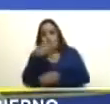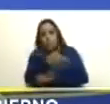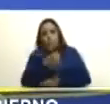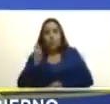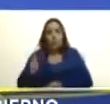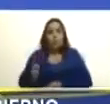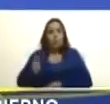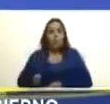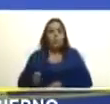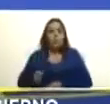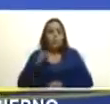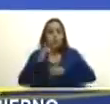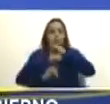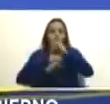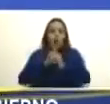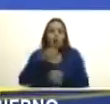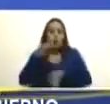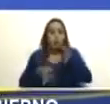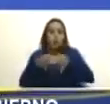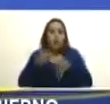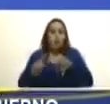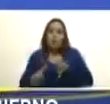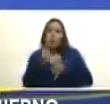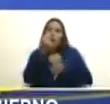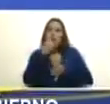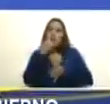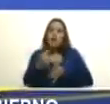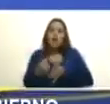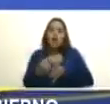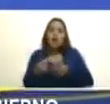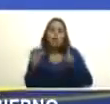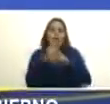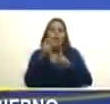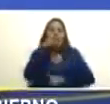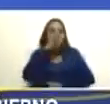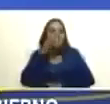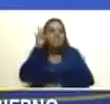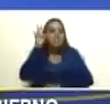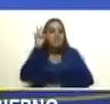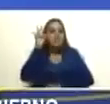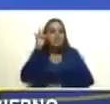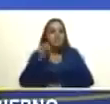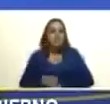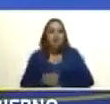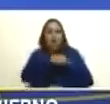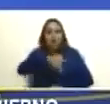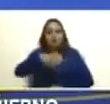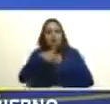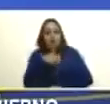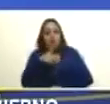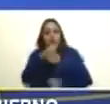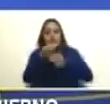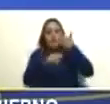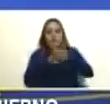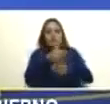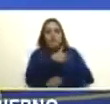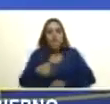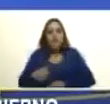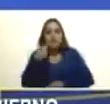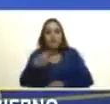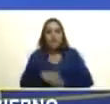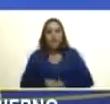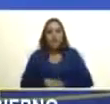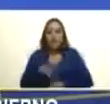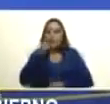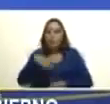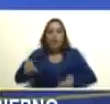y lo primero que dijo en francés perfecto francés nuestra vicepresidenta Delcy Rodríguez fue no